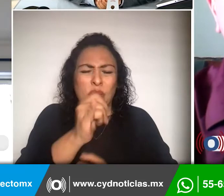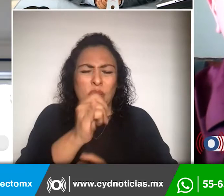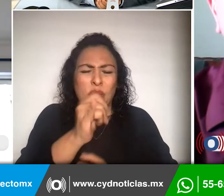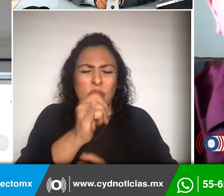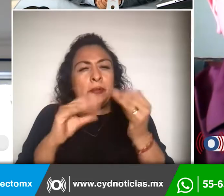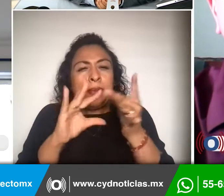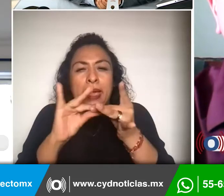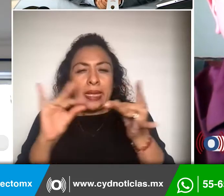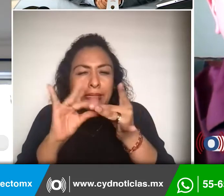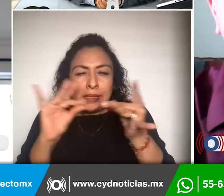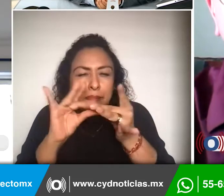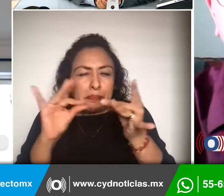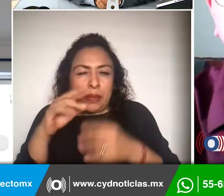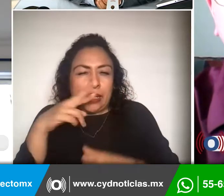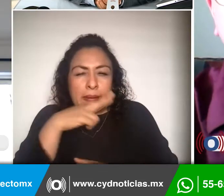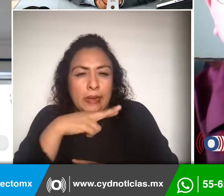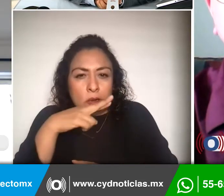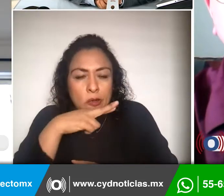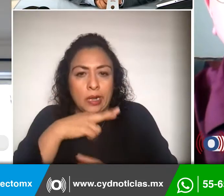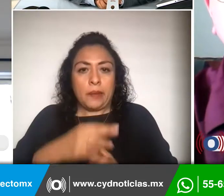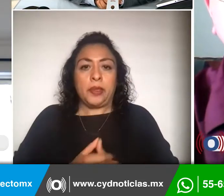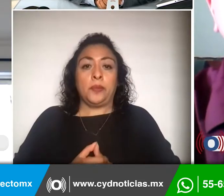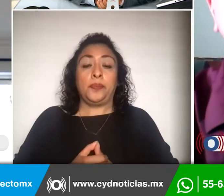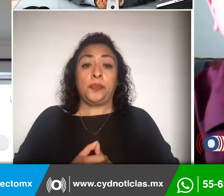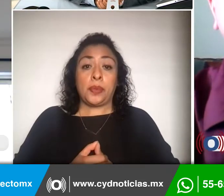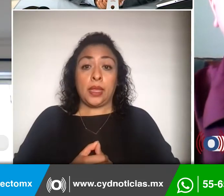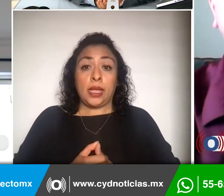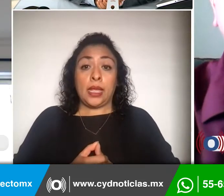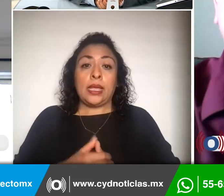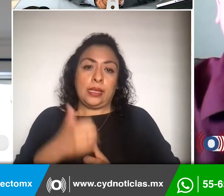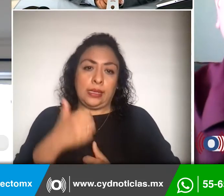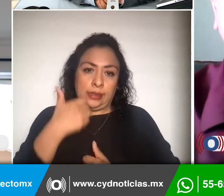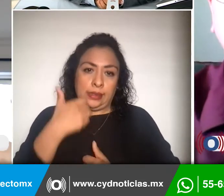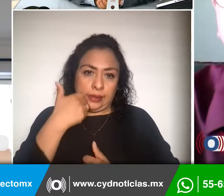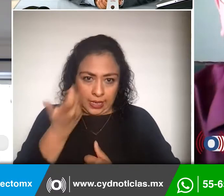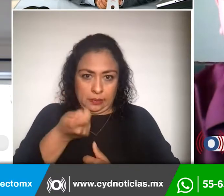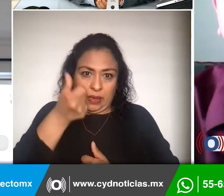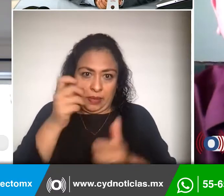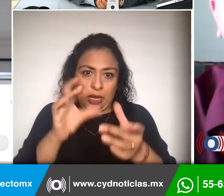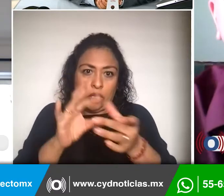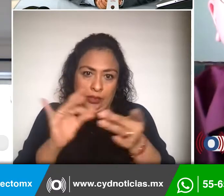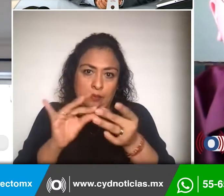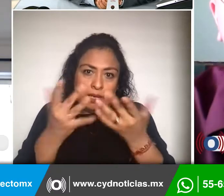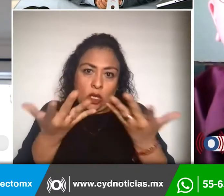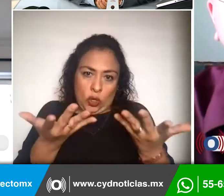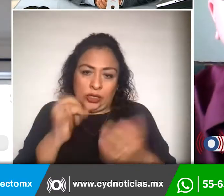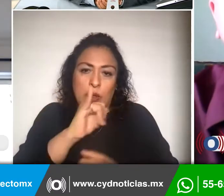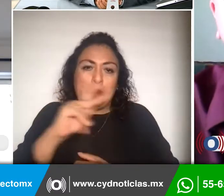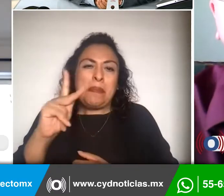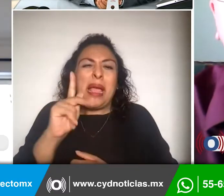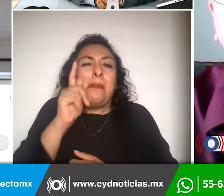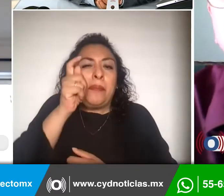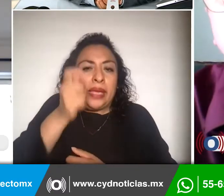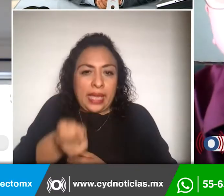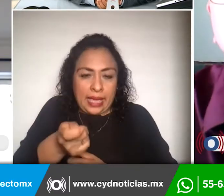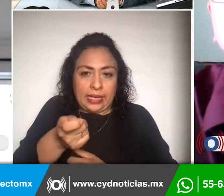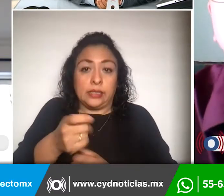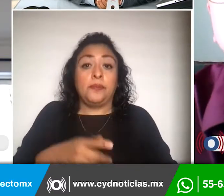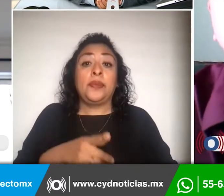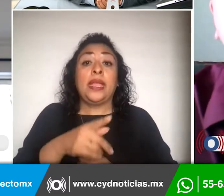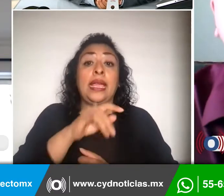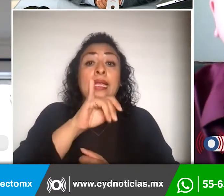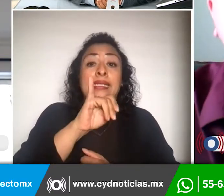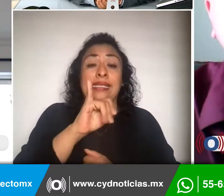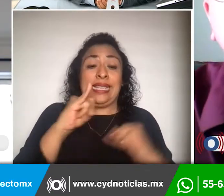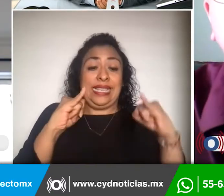Pues si quieres, empiezo comentándote sobre precisamente qué es el IPLIAP y cómo surge. Las siglas son